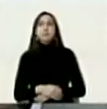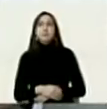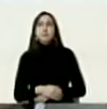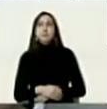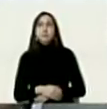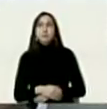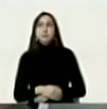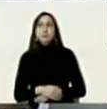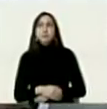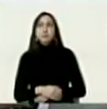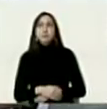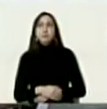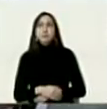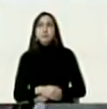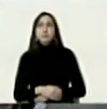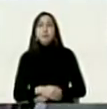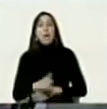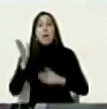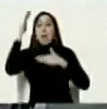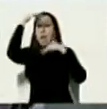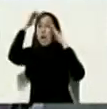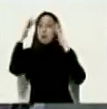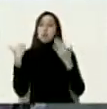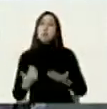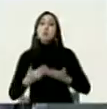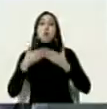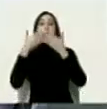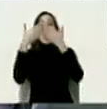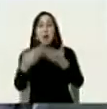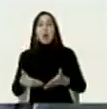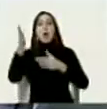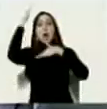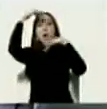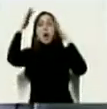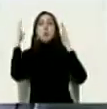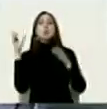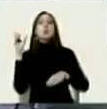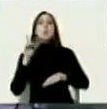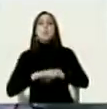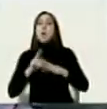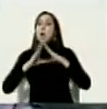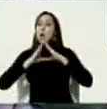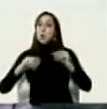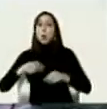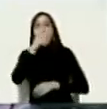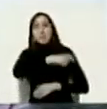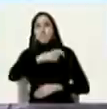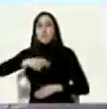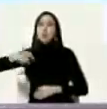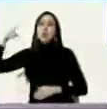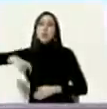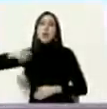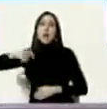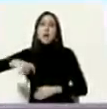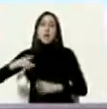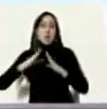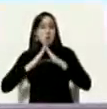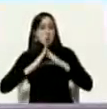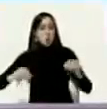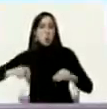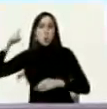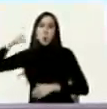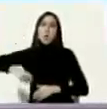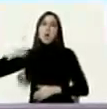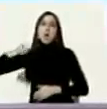y bueno atendiendo garantizando la atención médica de todo el que necesita de todo el que necesita